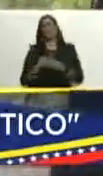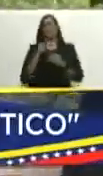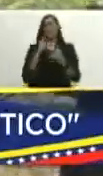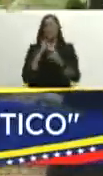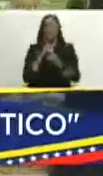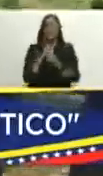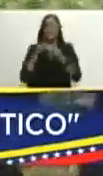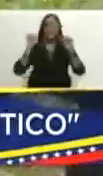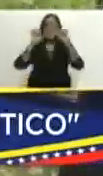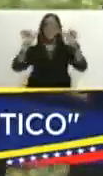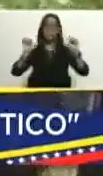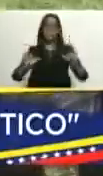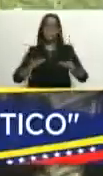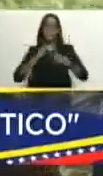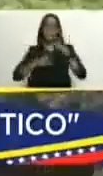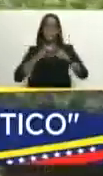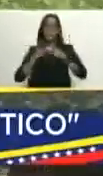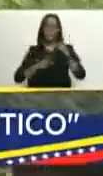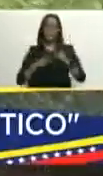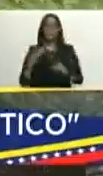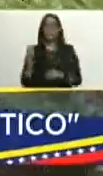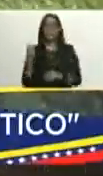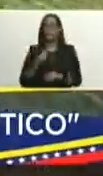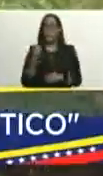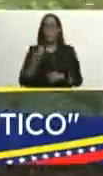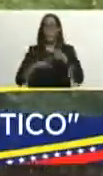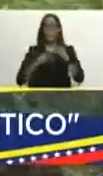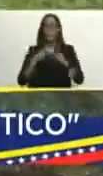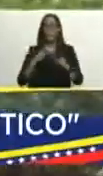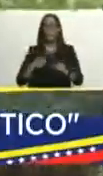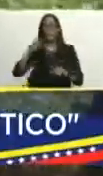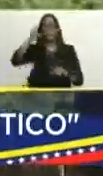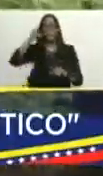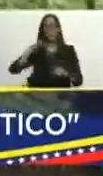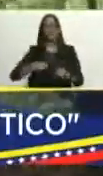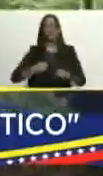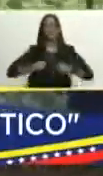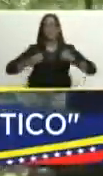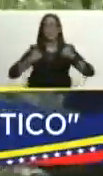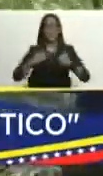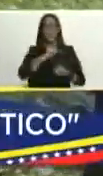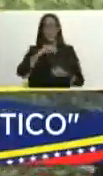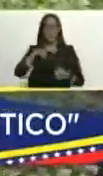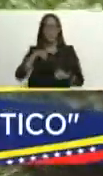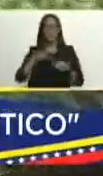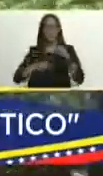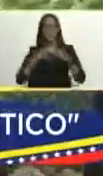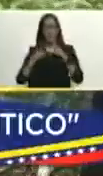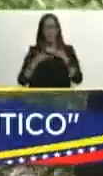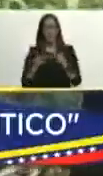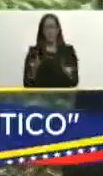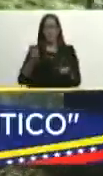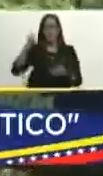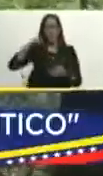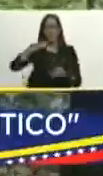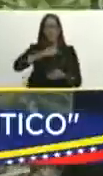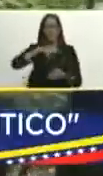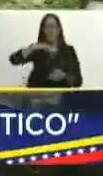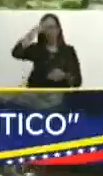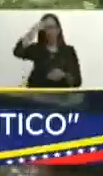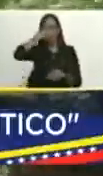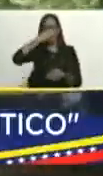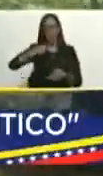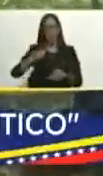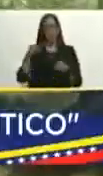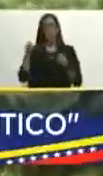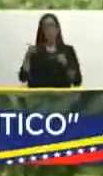sistema productivo cómo producir cada día más cómo producir nosotros en el marco de las necesidades de nuestro pueblo y ahí están esos